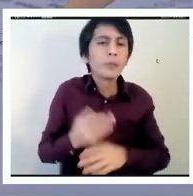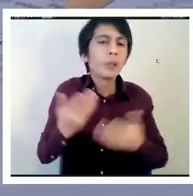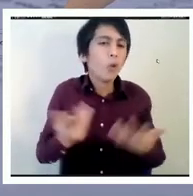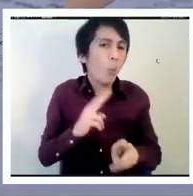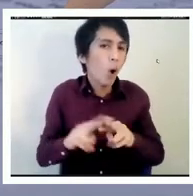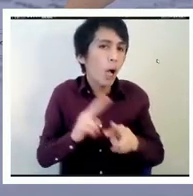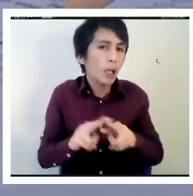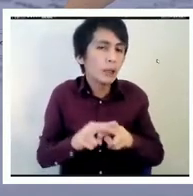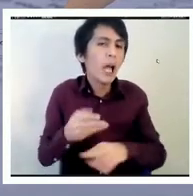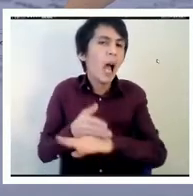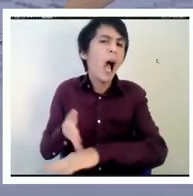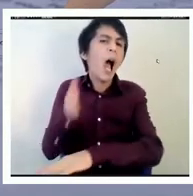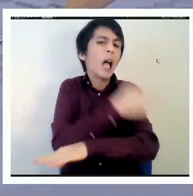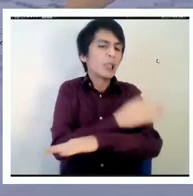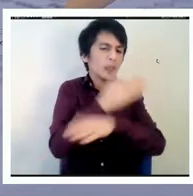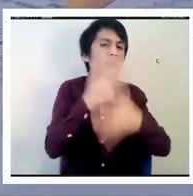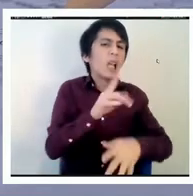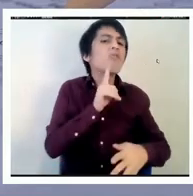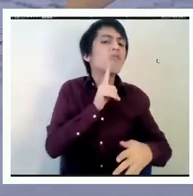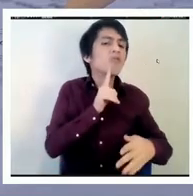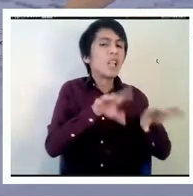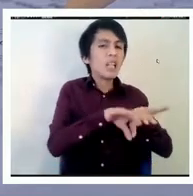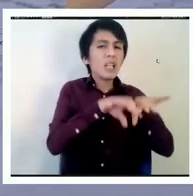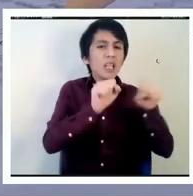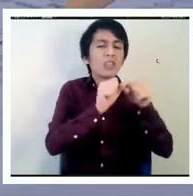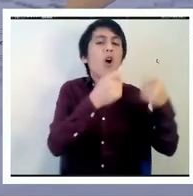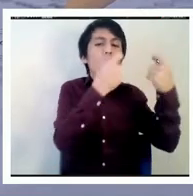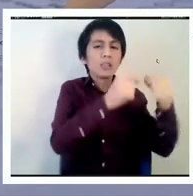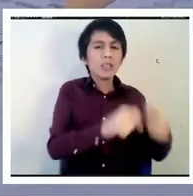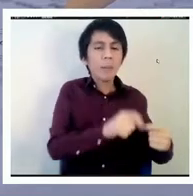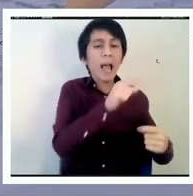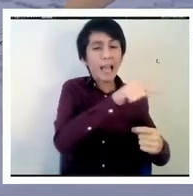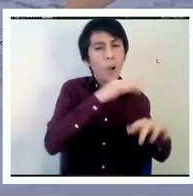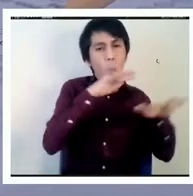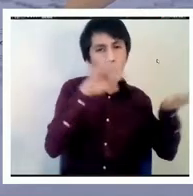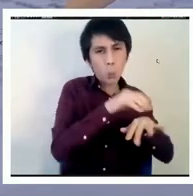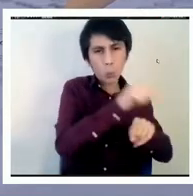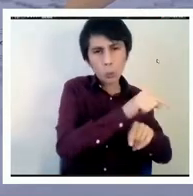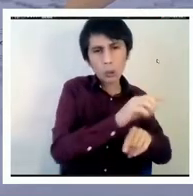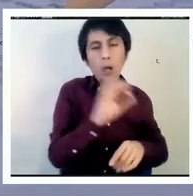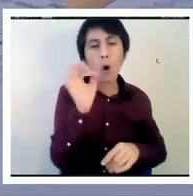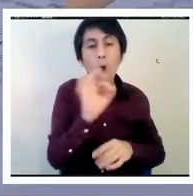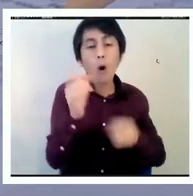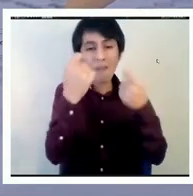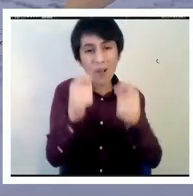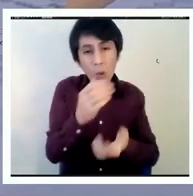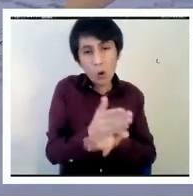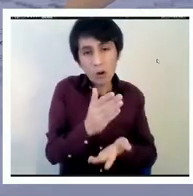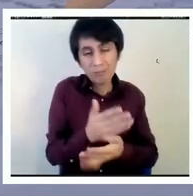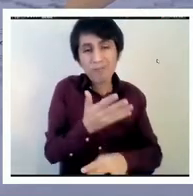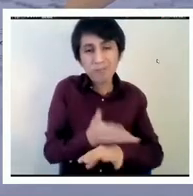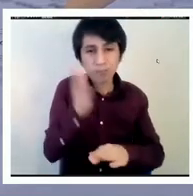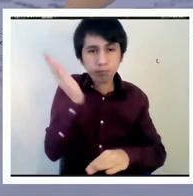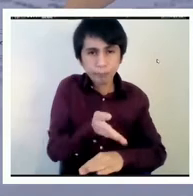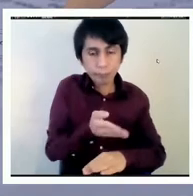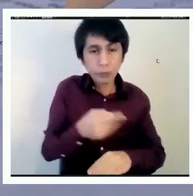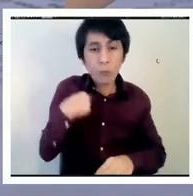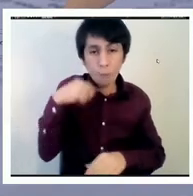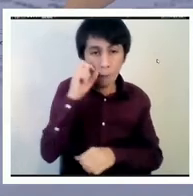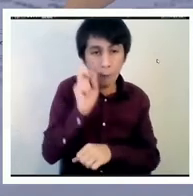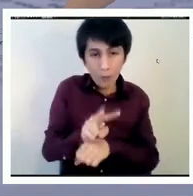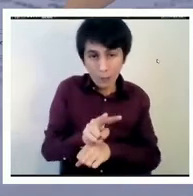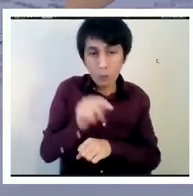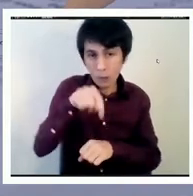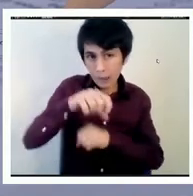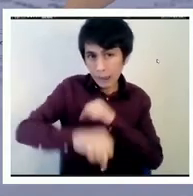rendidos o evaluaciones escolares. Entonces, tenemos ejemplos, porque hemos visto eso este año. Hay